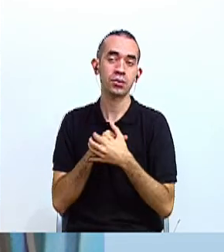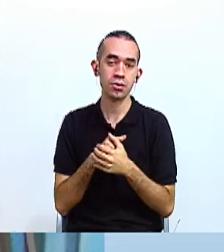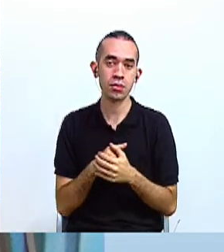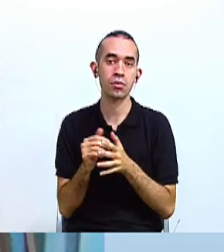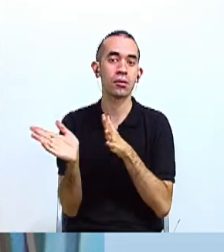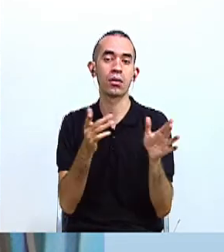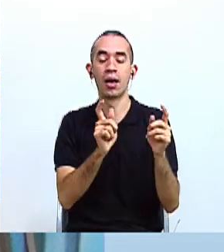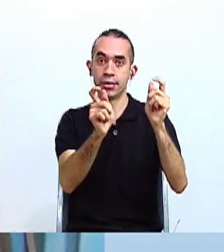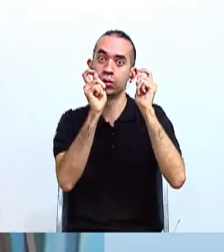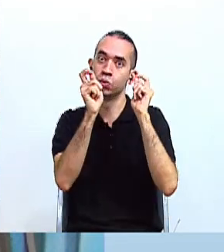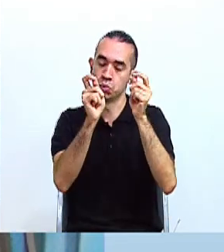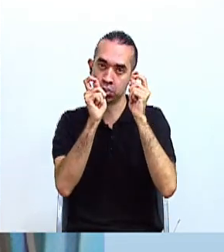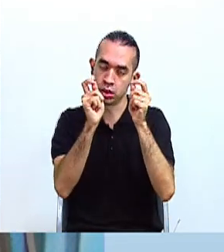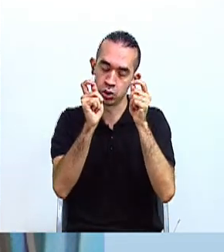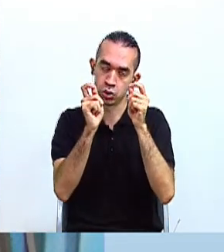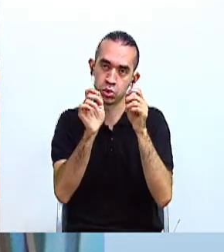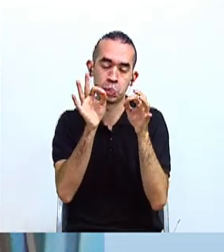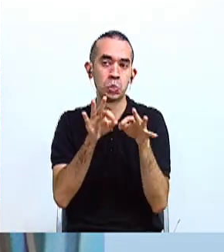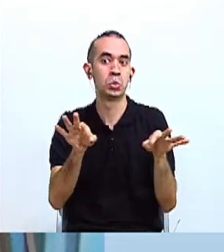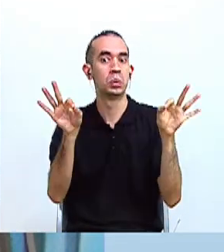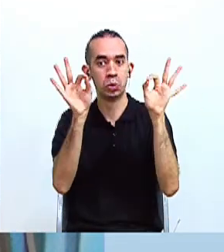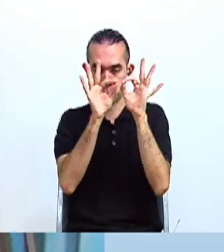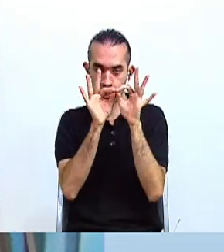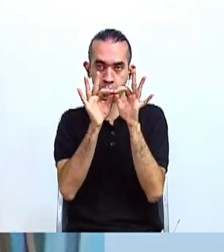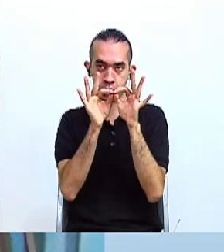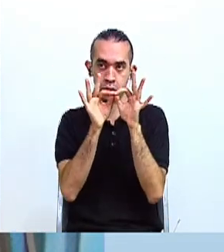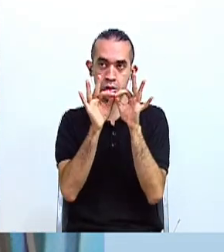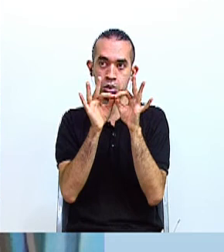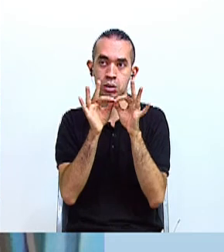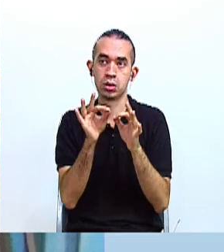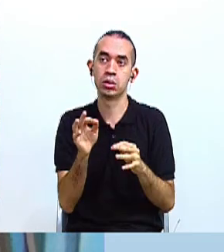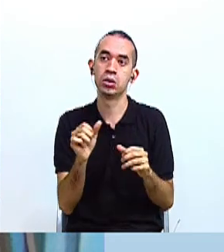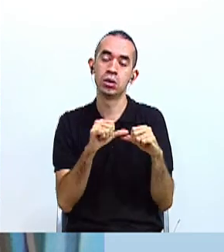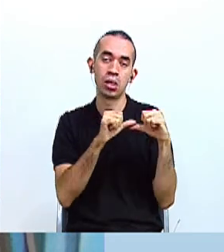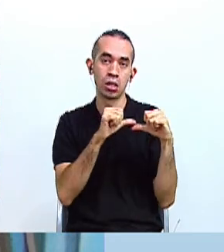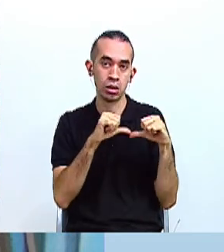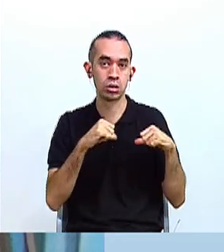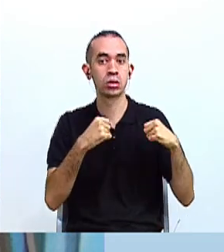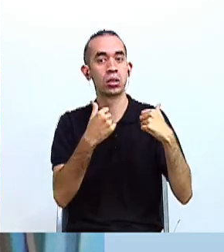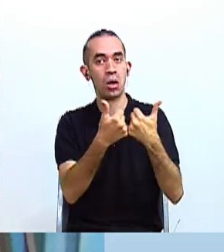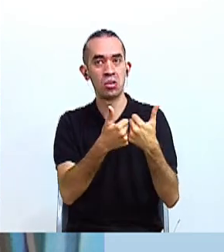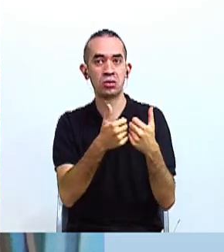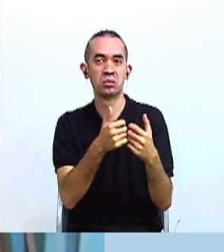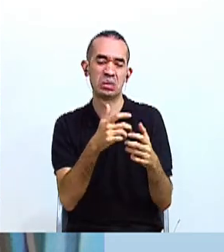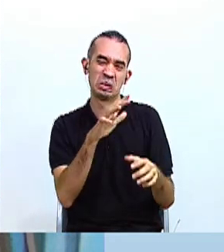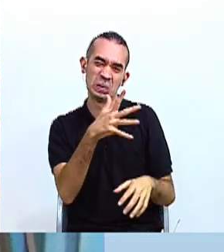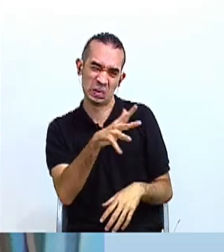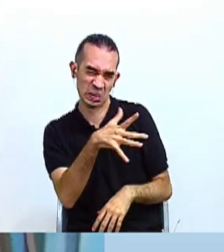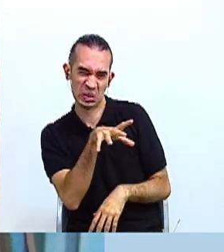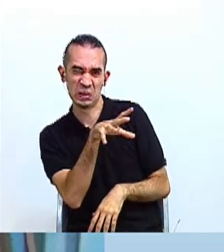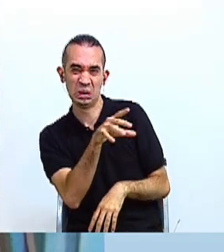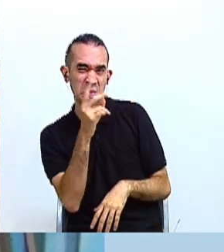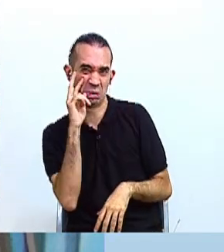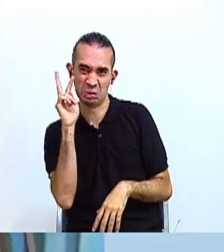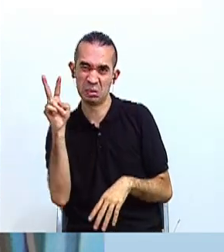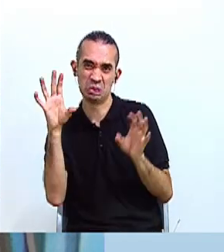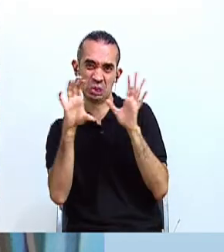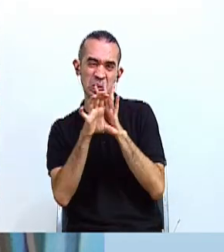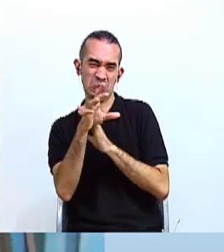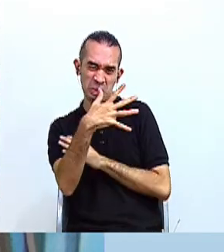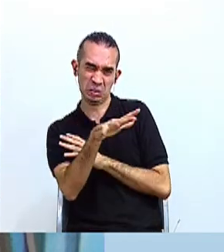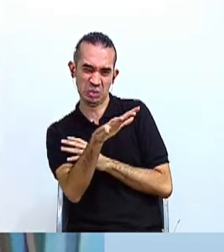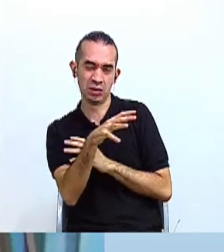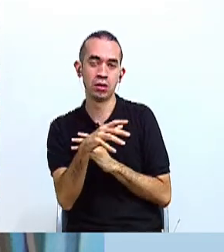tema clave, fundamental del ser humano, vemos acá las aulas, ¿verdad?, un poco rudimentarias, pero que por lo menos cuentan con los